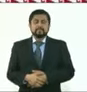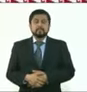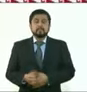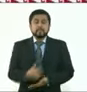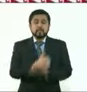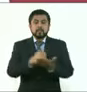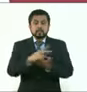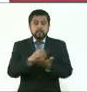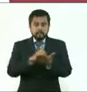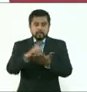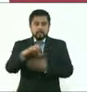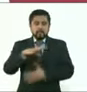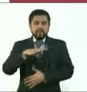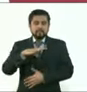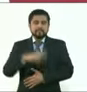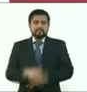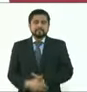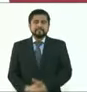innovadora y de derecho.